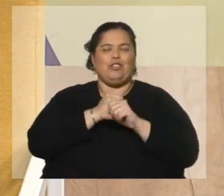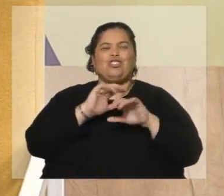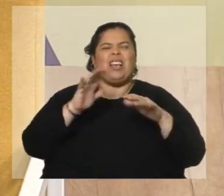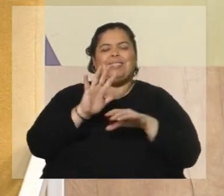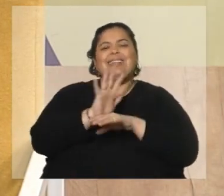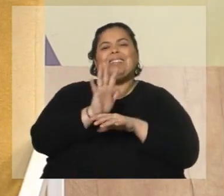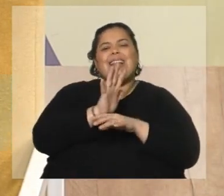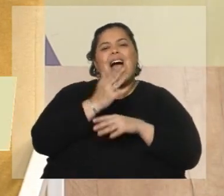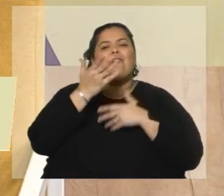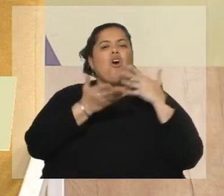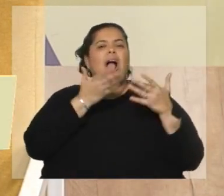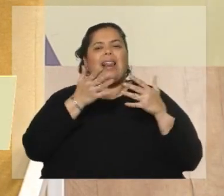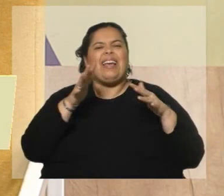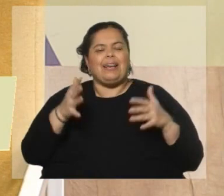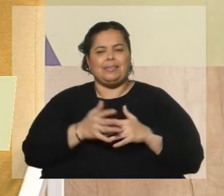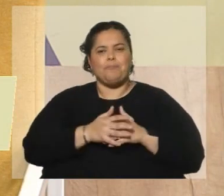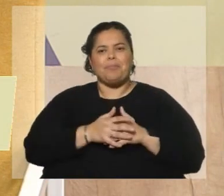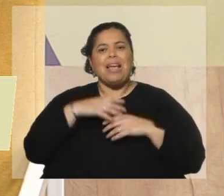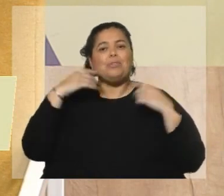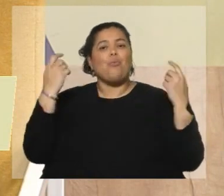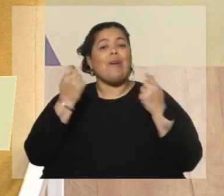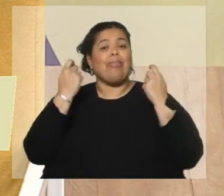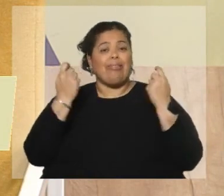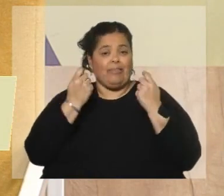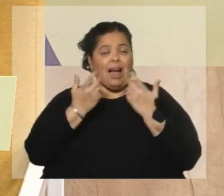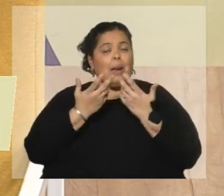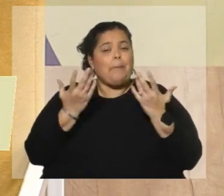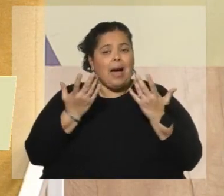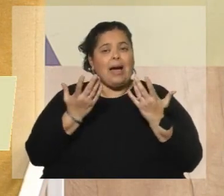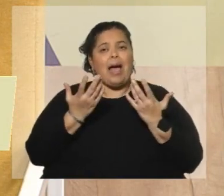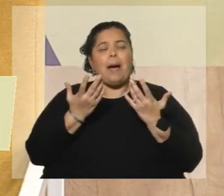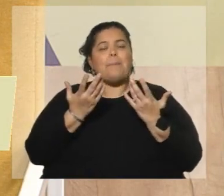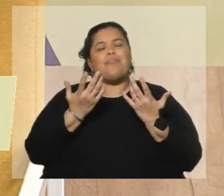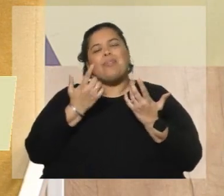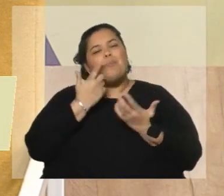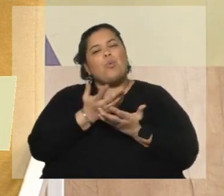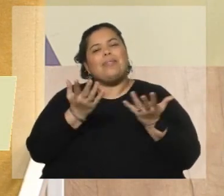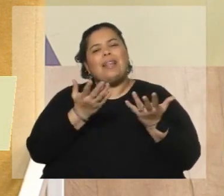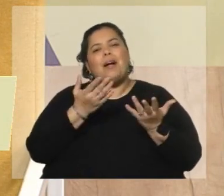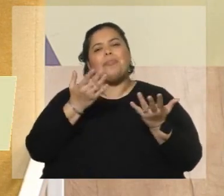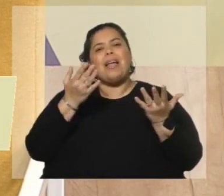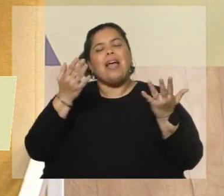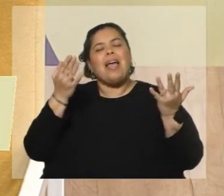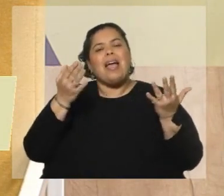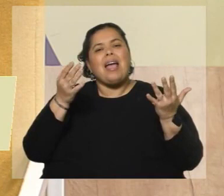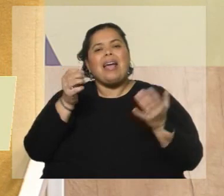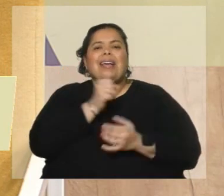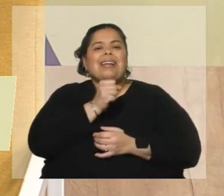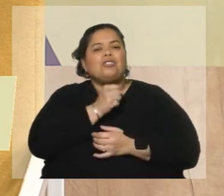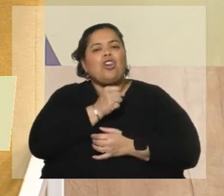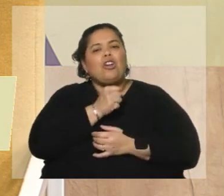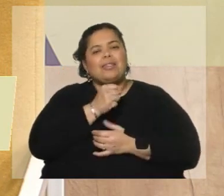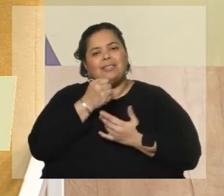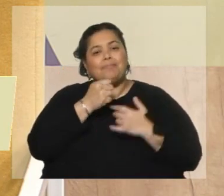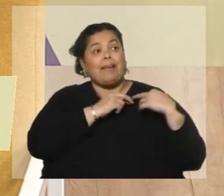que tiene, para hacerlo simple, canciones clásicas y áreas de ópera.